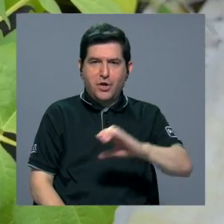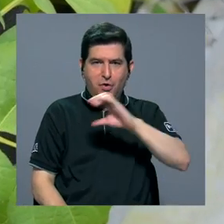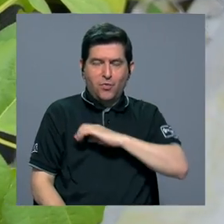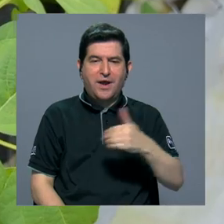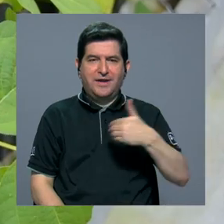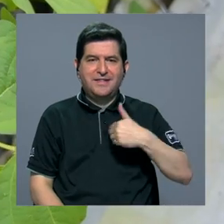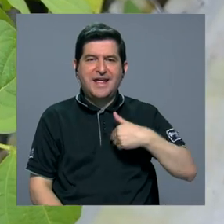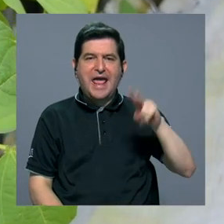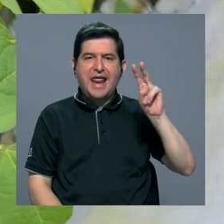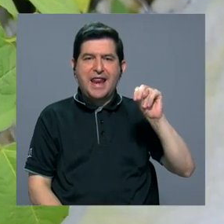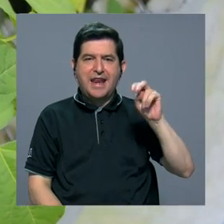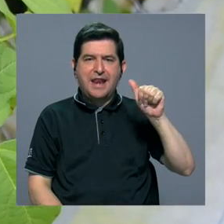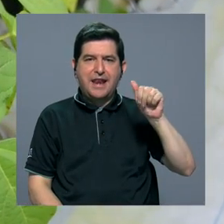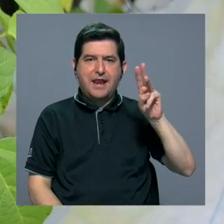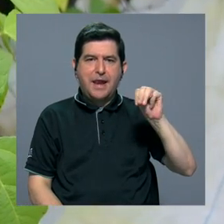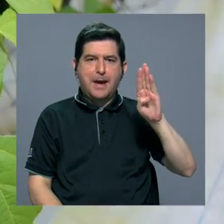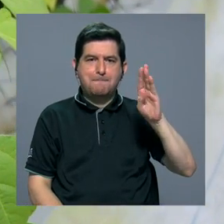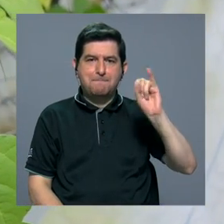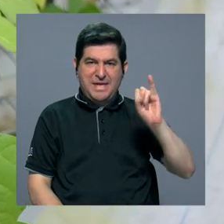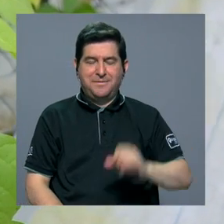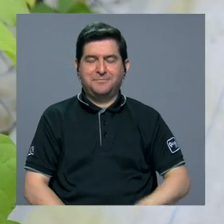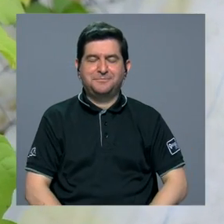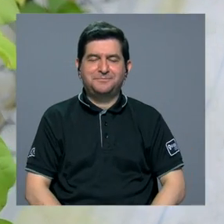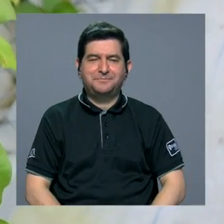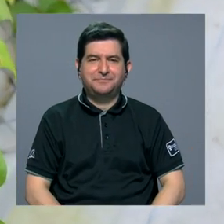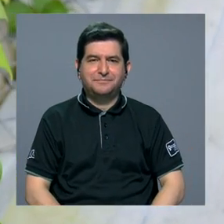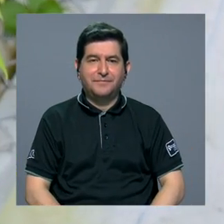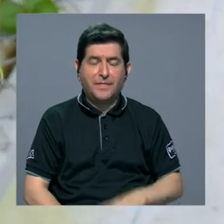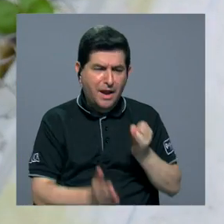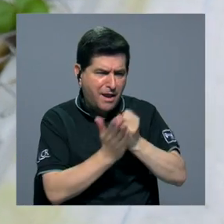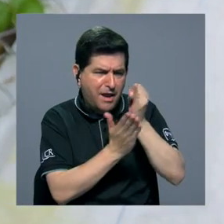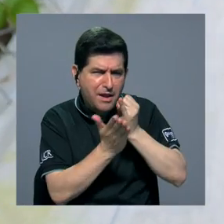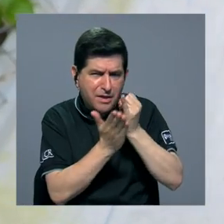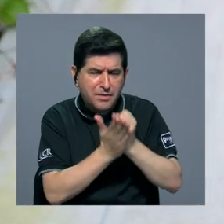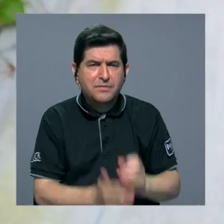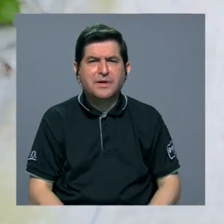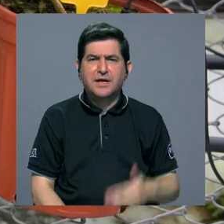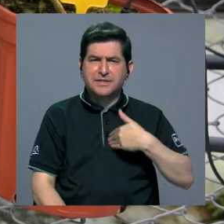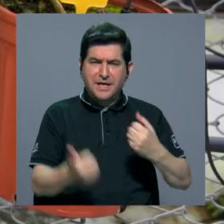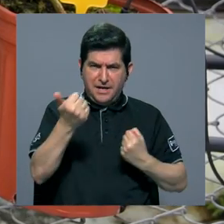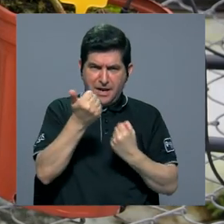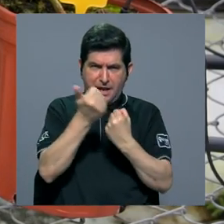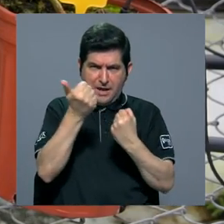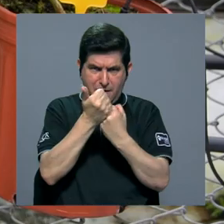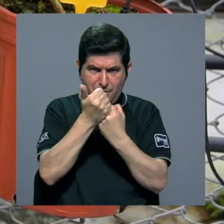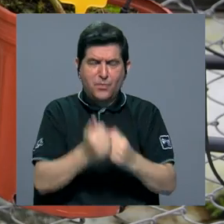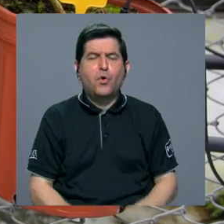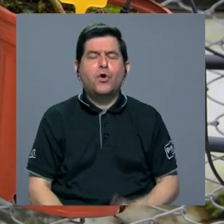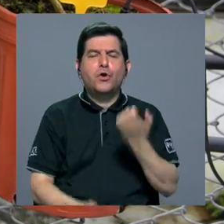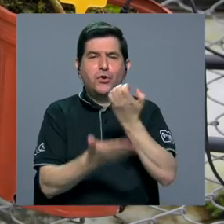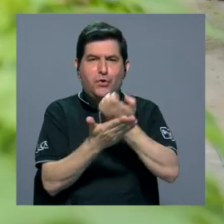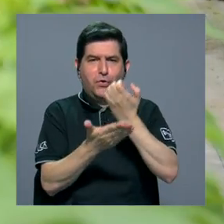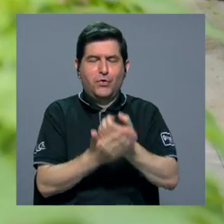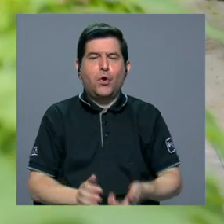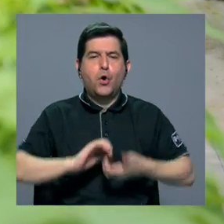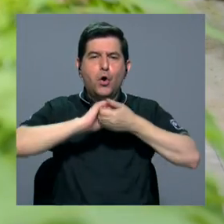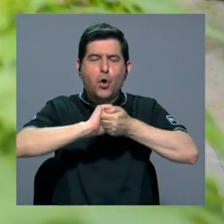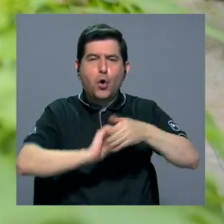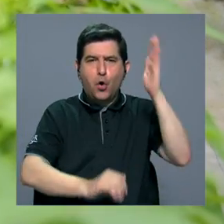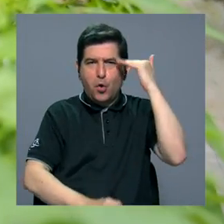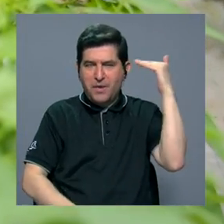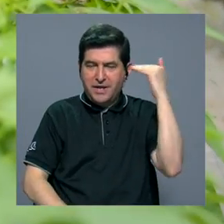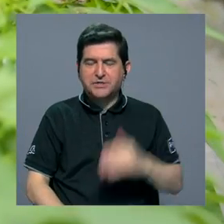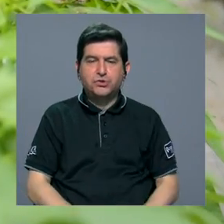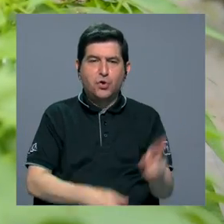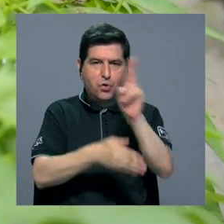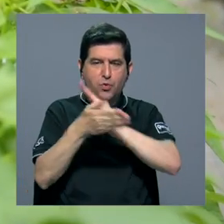características del nambí. Estas investigaciones cuentan con el respaldo económico de la cooperación